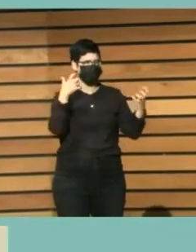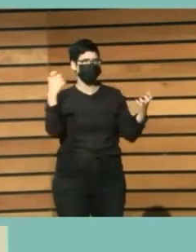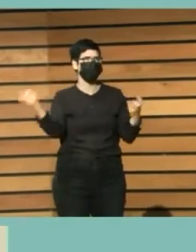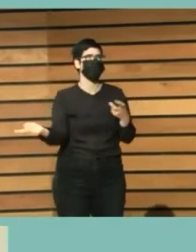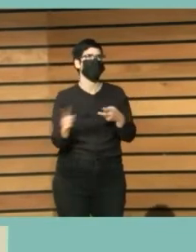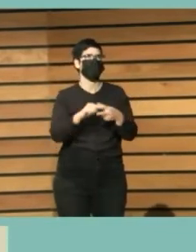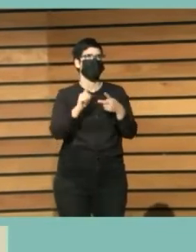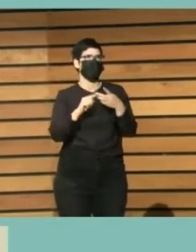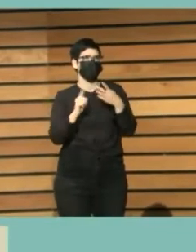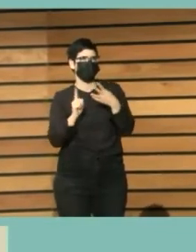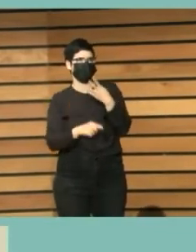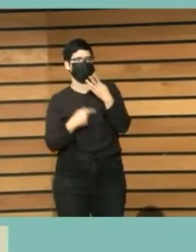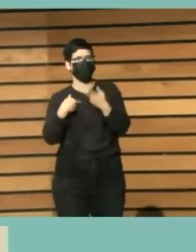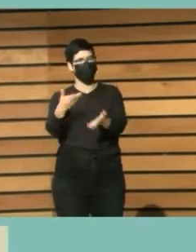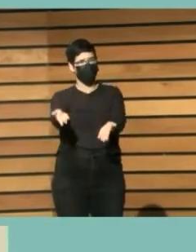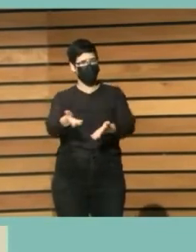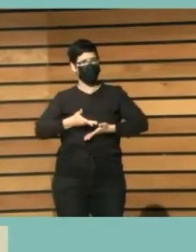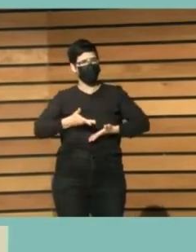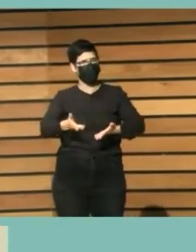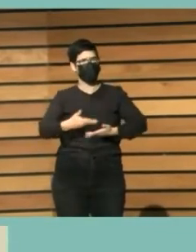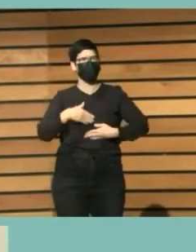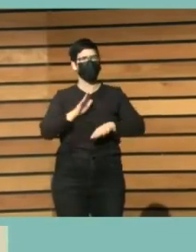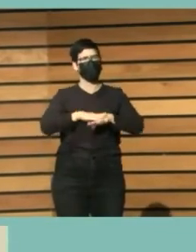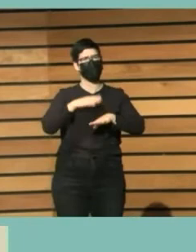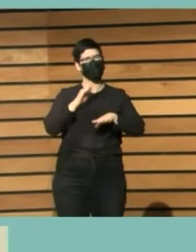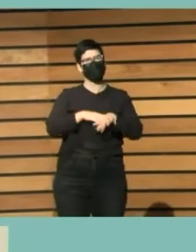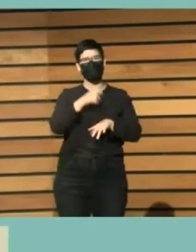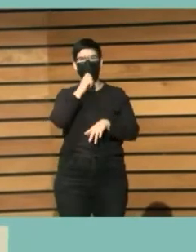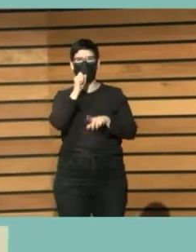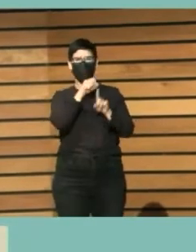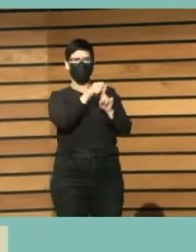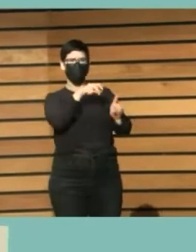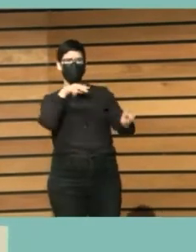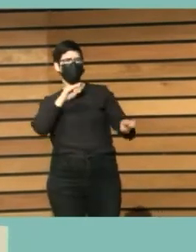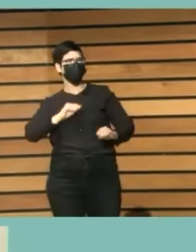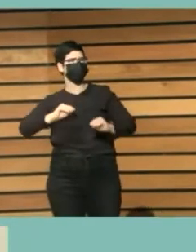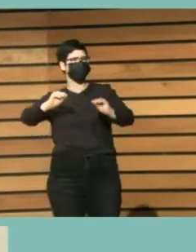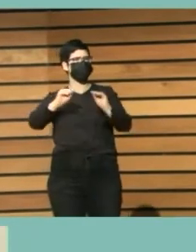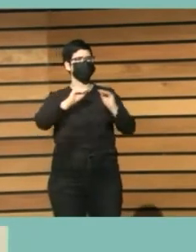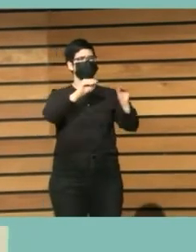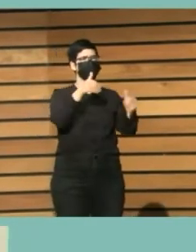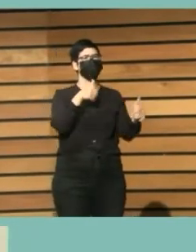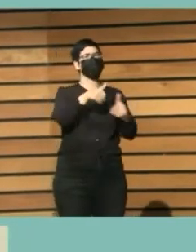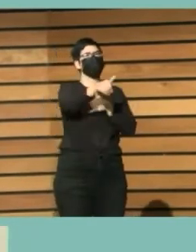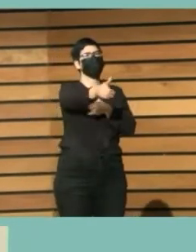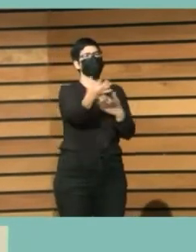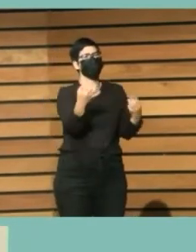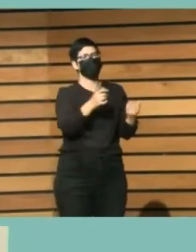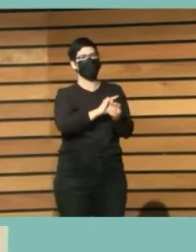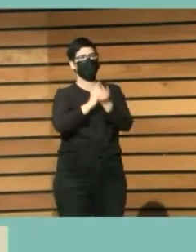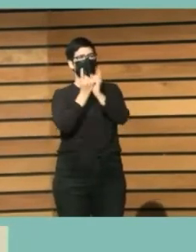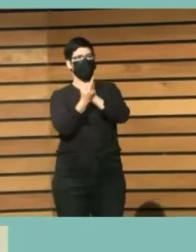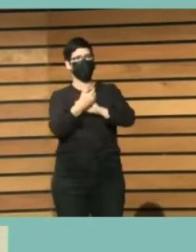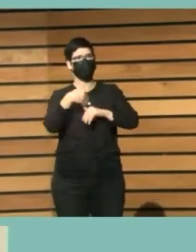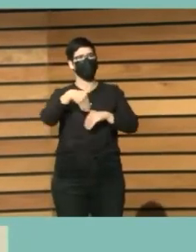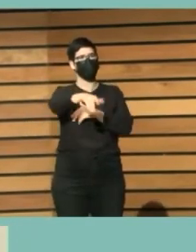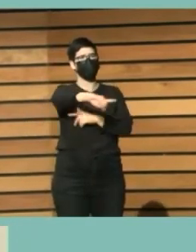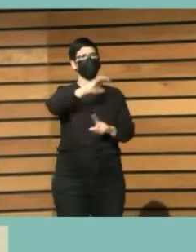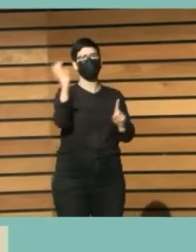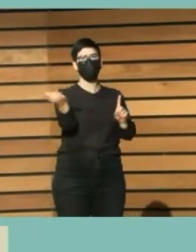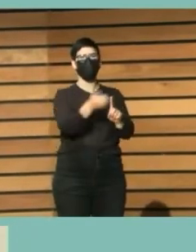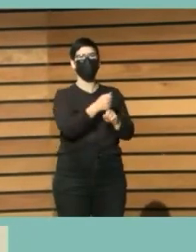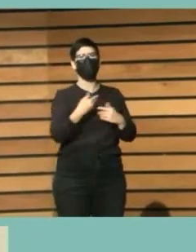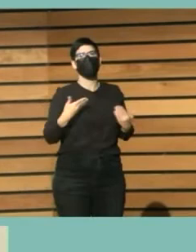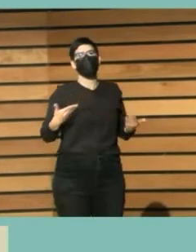que nos ayudaron un poco a ver cómo entendían ellos que debería ser ese futuro o ese cambio en la Mediateca.